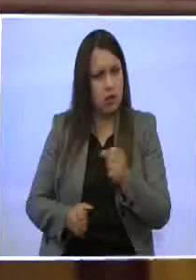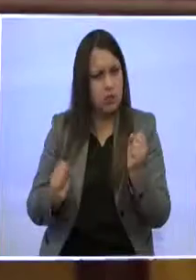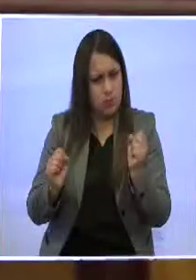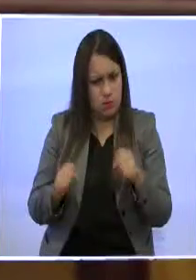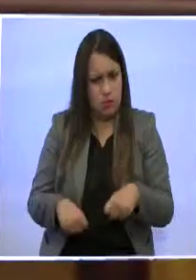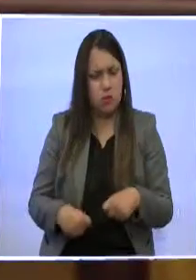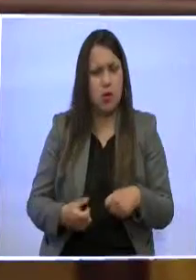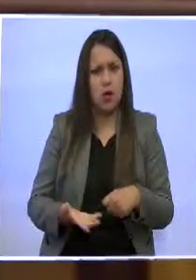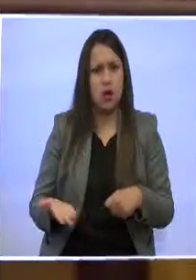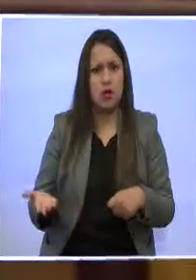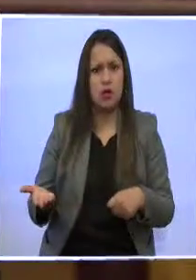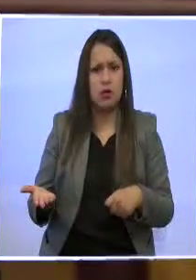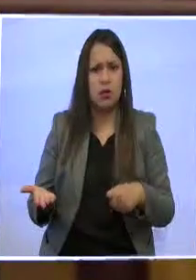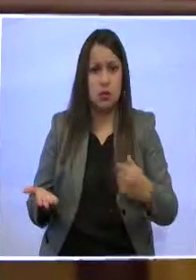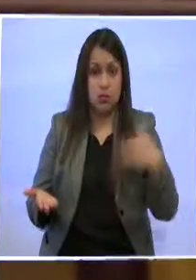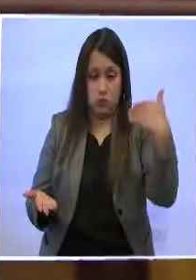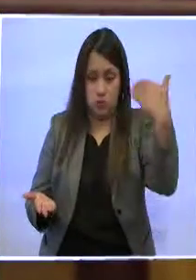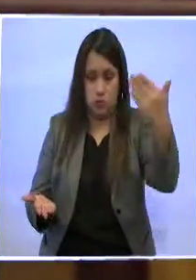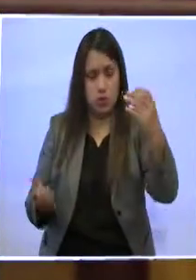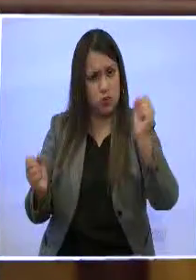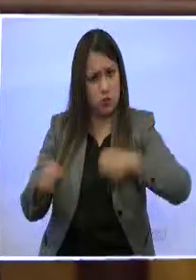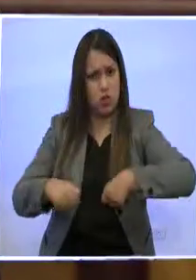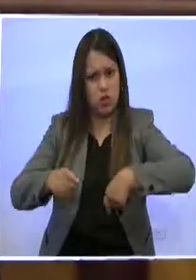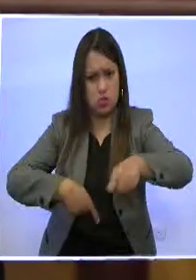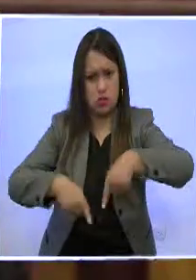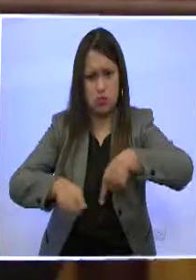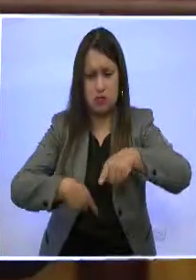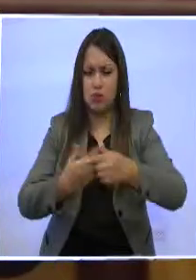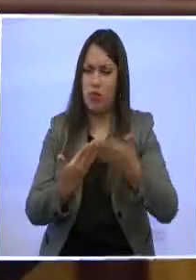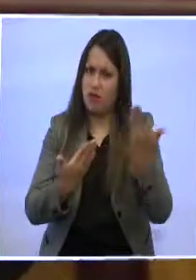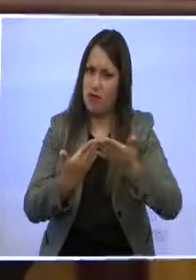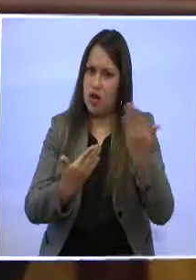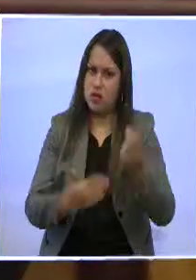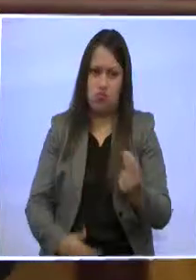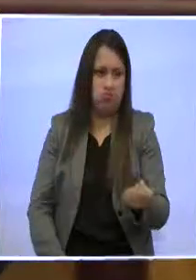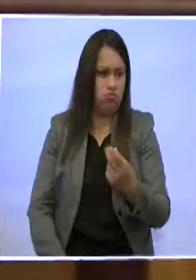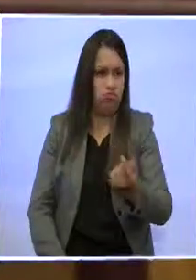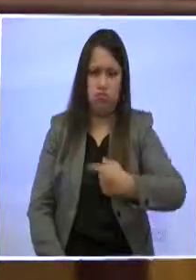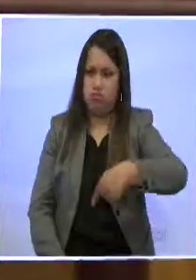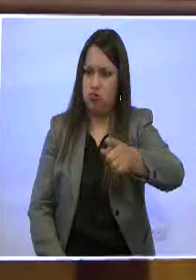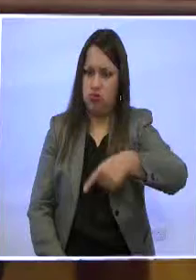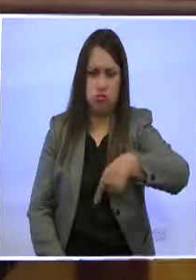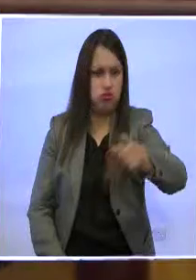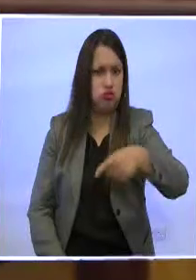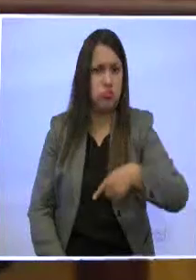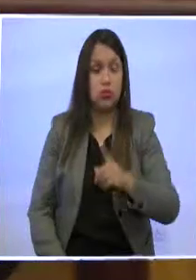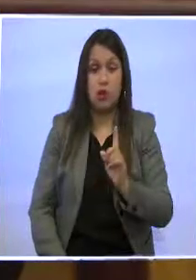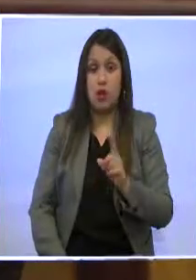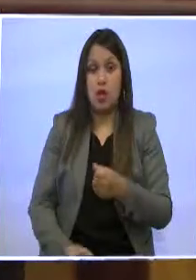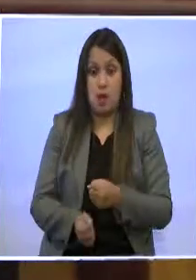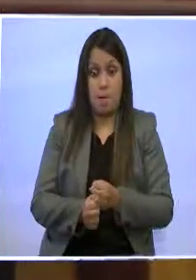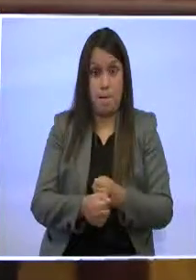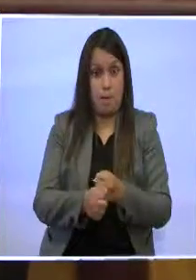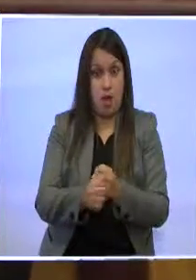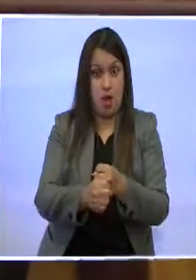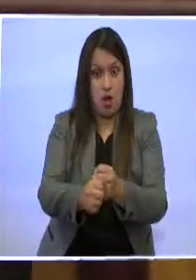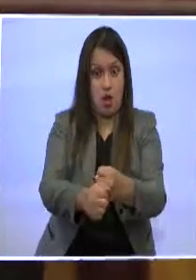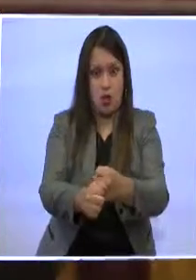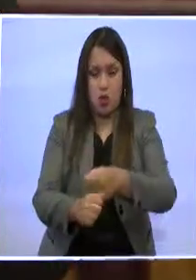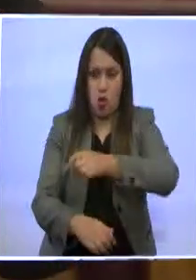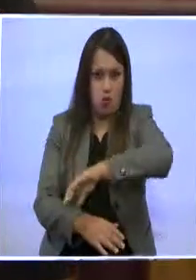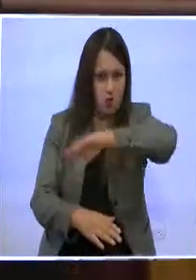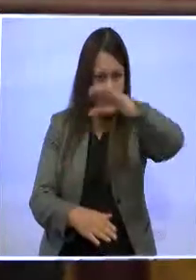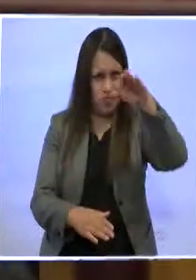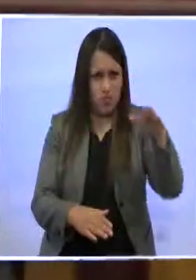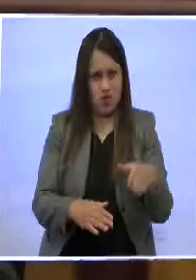estructural para los temas de movilidad y de desarrollo urbano de la ciudad. El metro lo defendimos y presionamos para